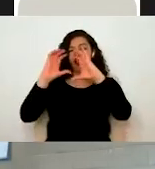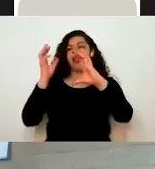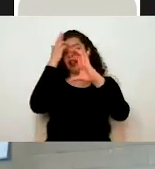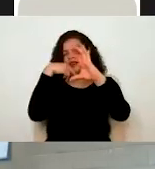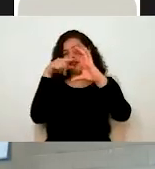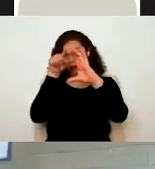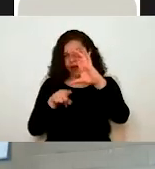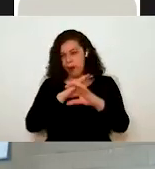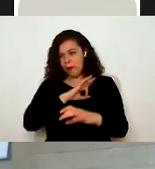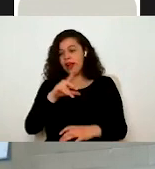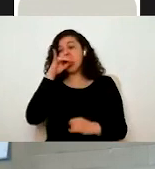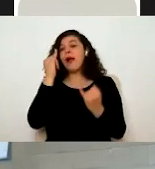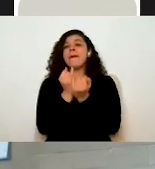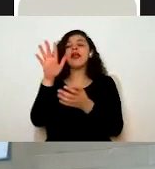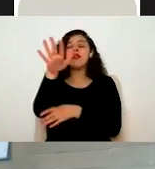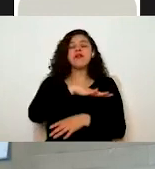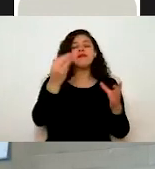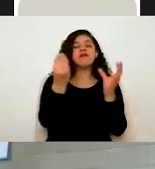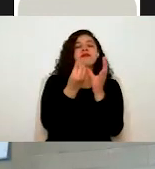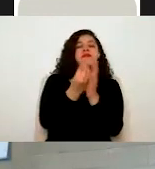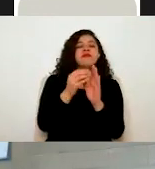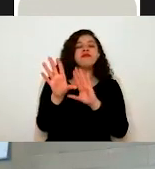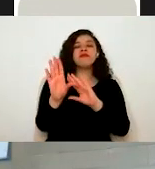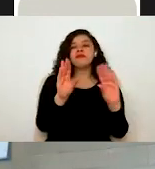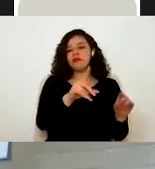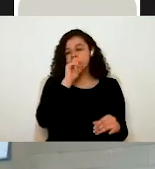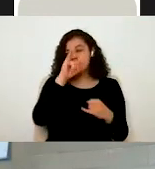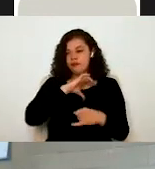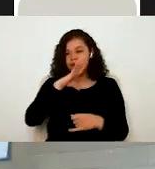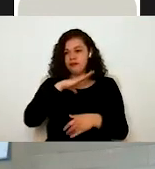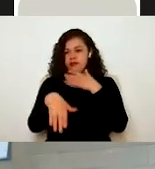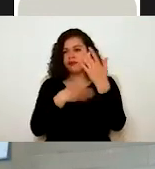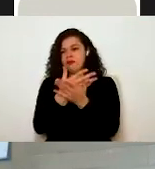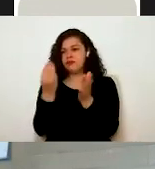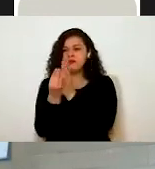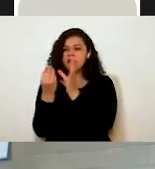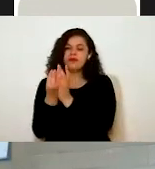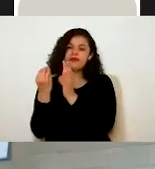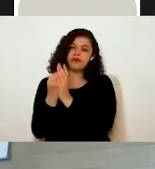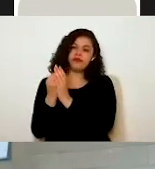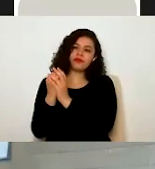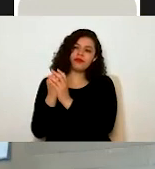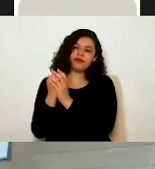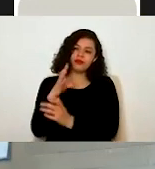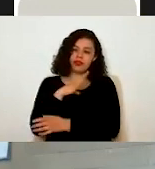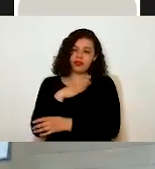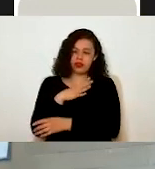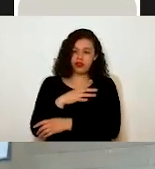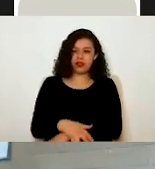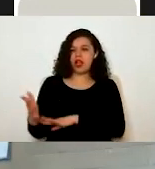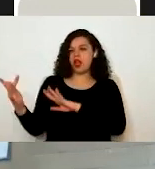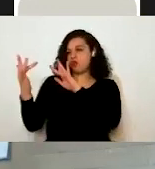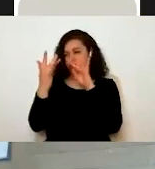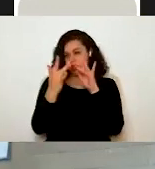espacio de capacitación, donde encuentran la oferta de los cursos. En enlace a